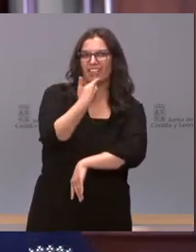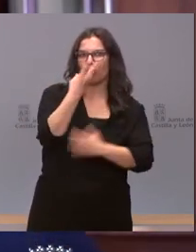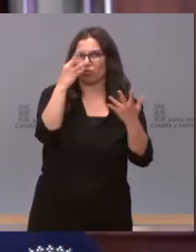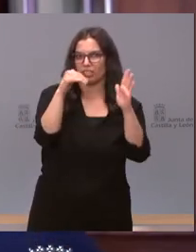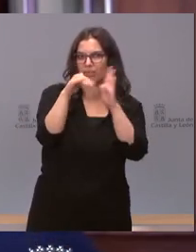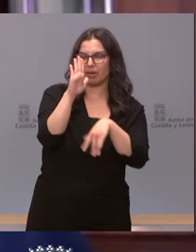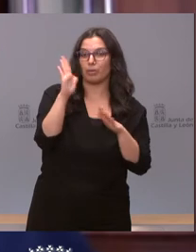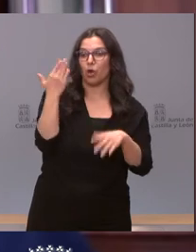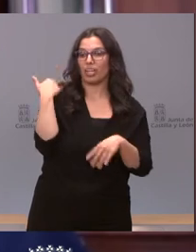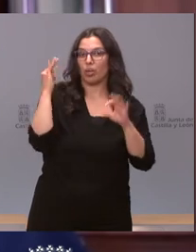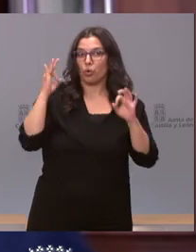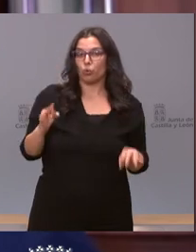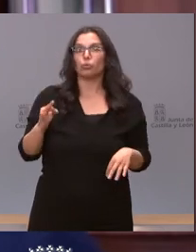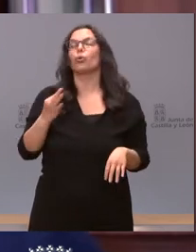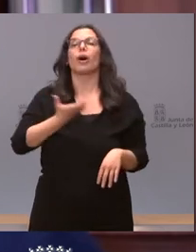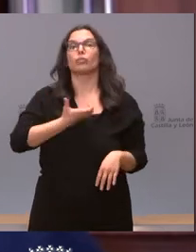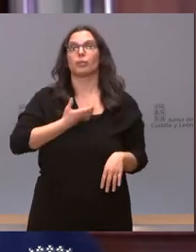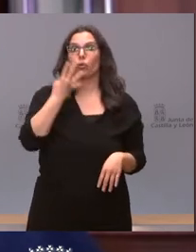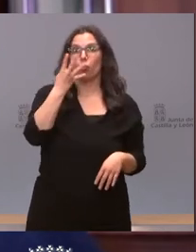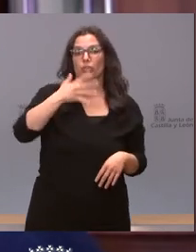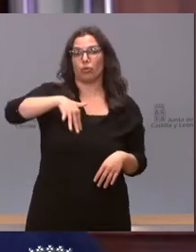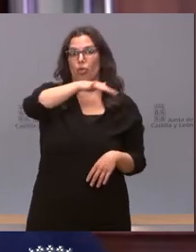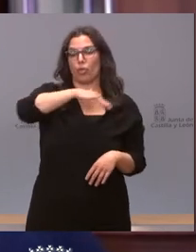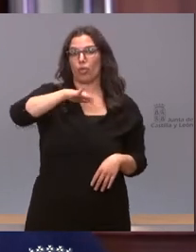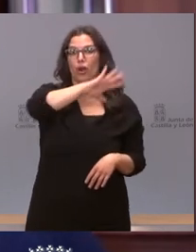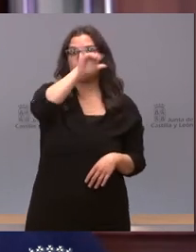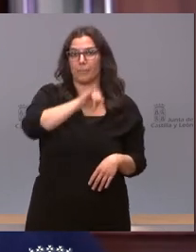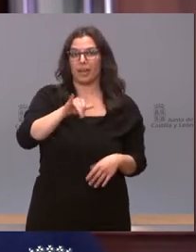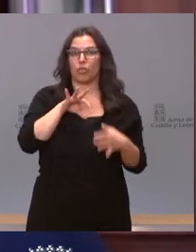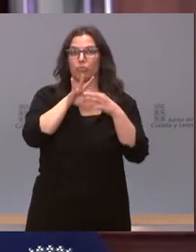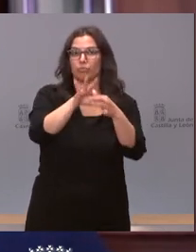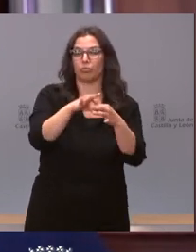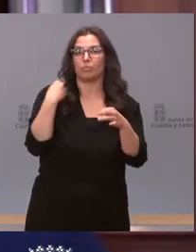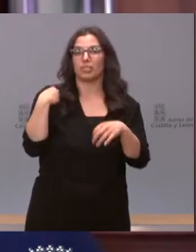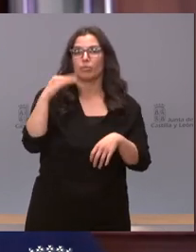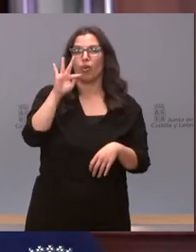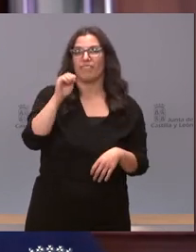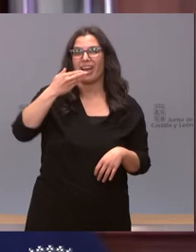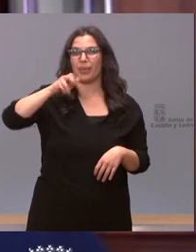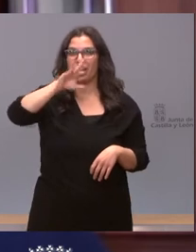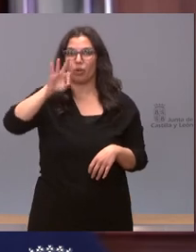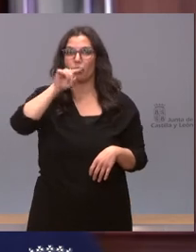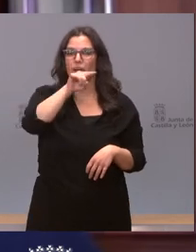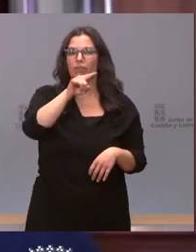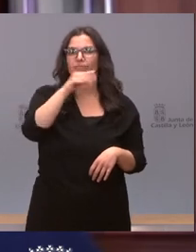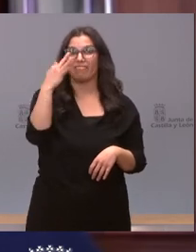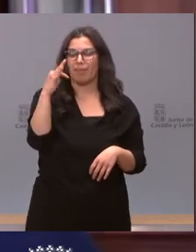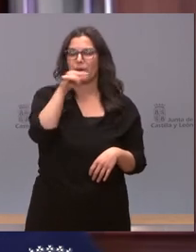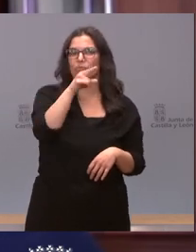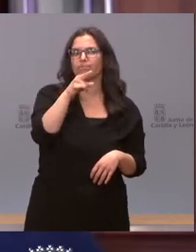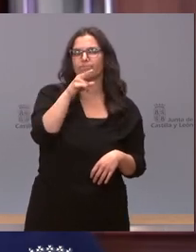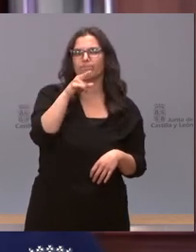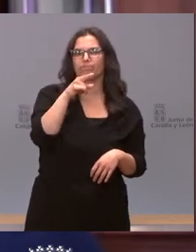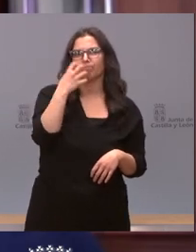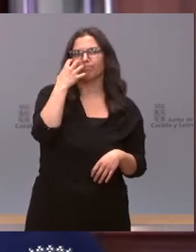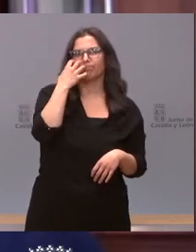ayuntamientos ayer del Bierzo que corresponden a la zona de salud de Favero se han quejado porque vecinos de Guímara